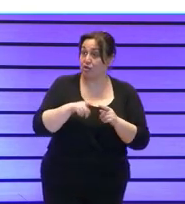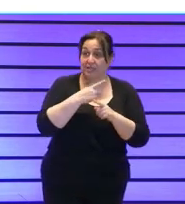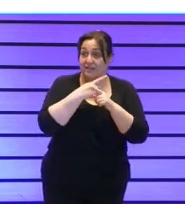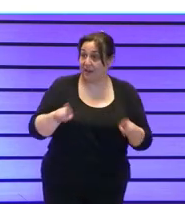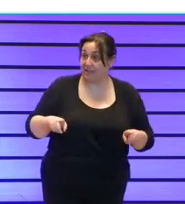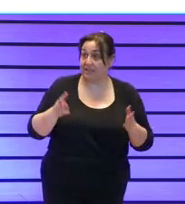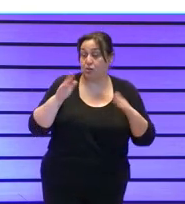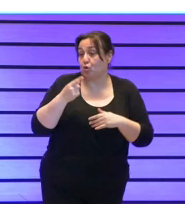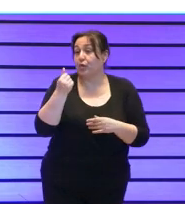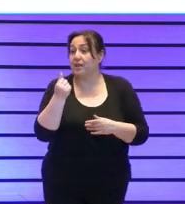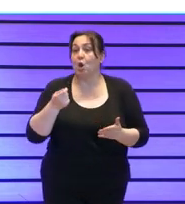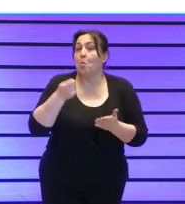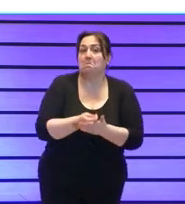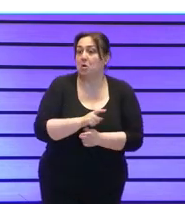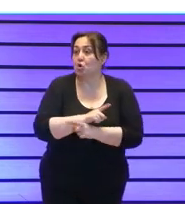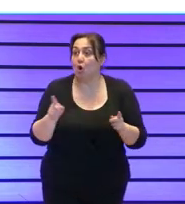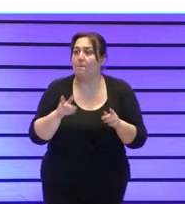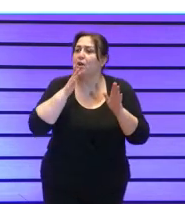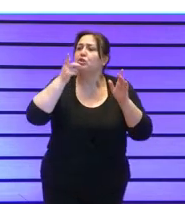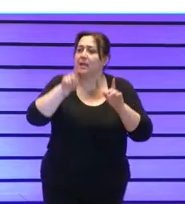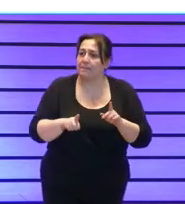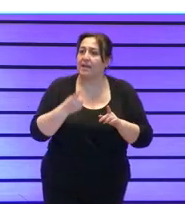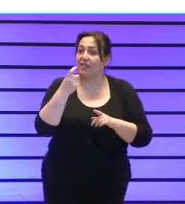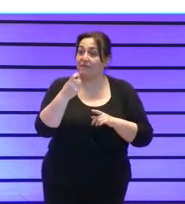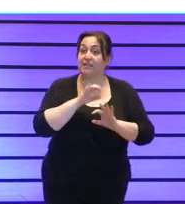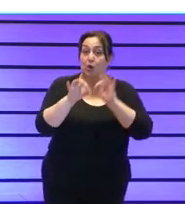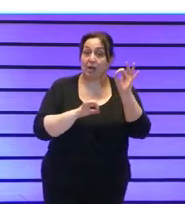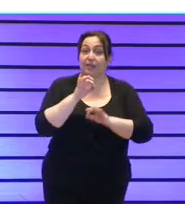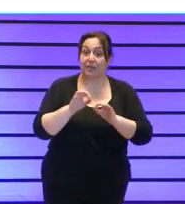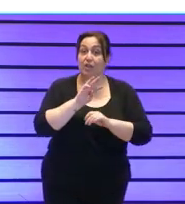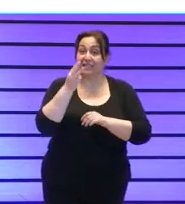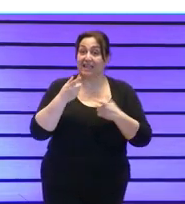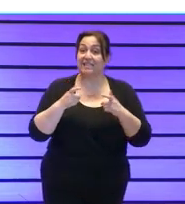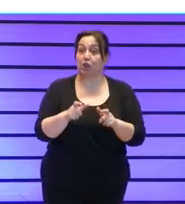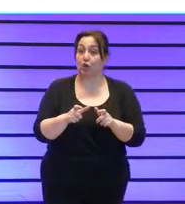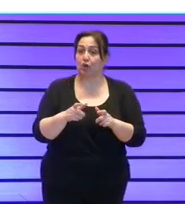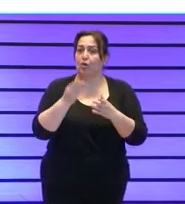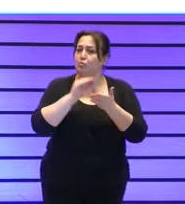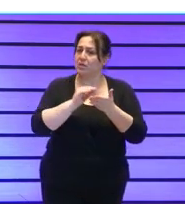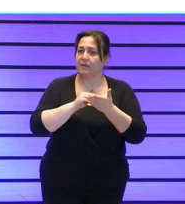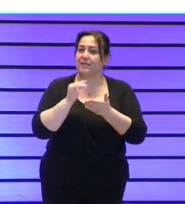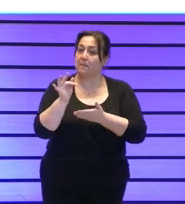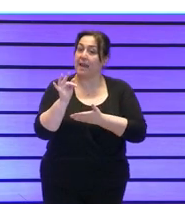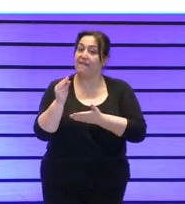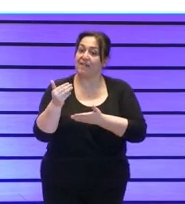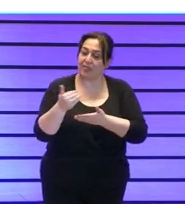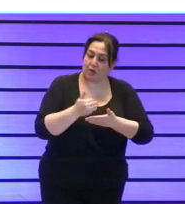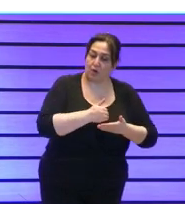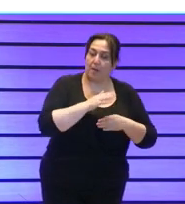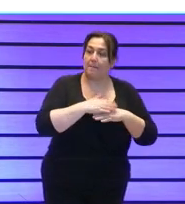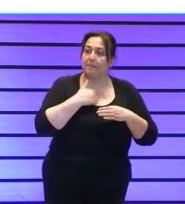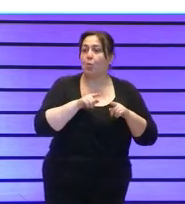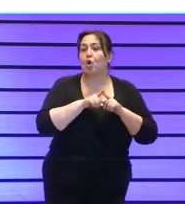coste económico pero también es necesario que las organizaciones del tercer sector tengamos beneficio para poder asumir para tener